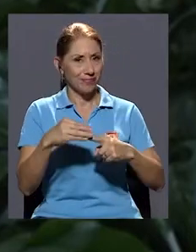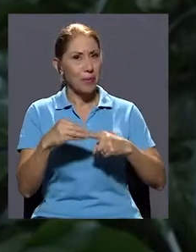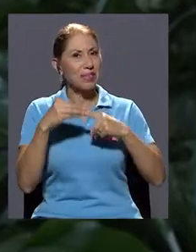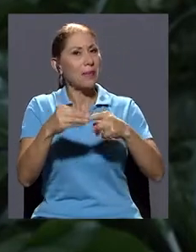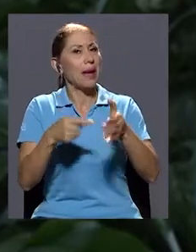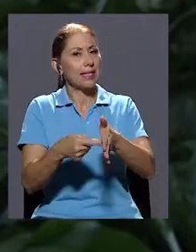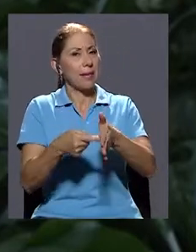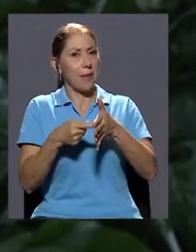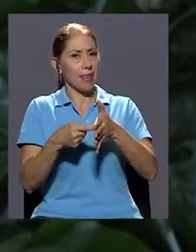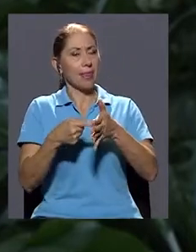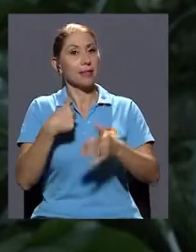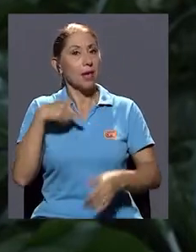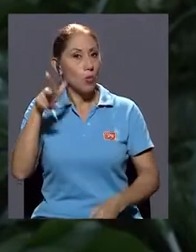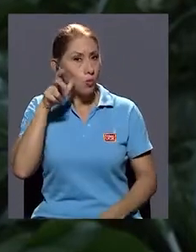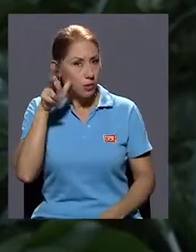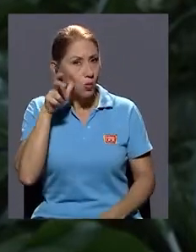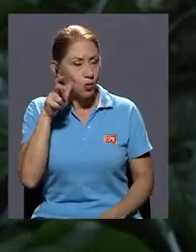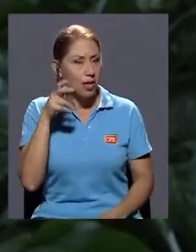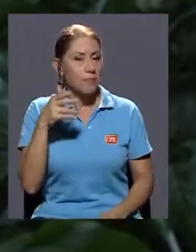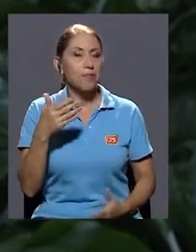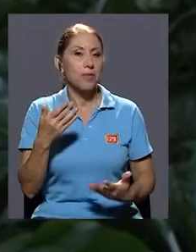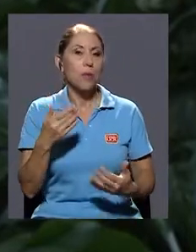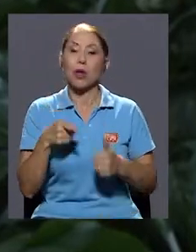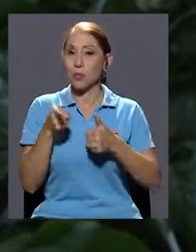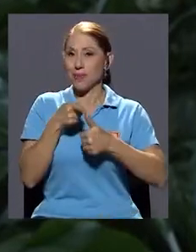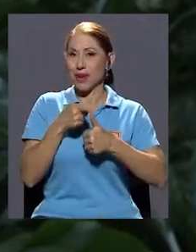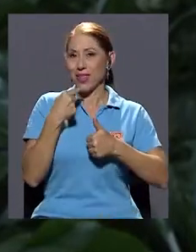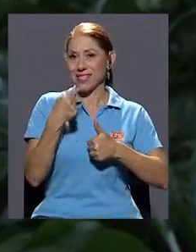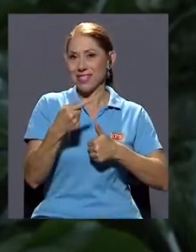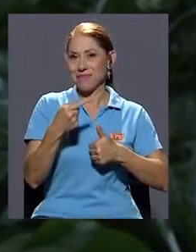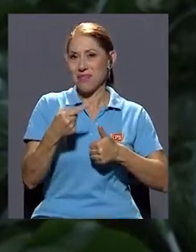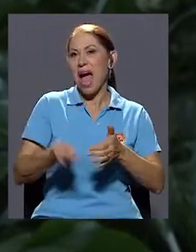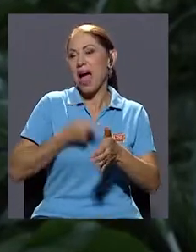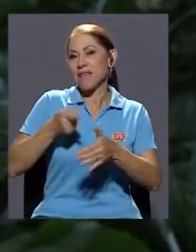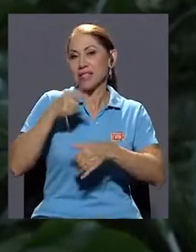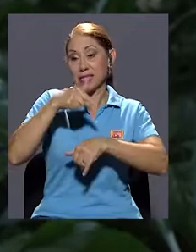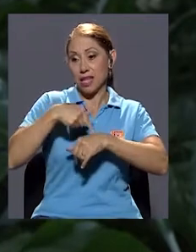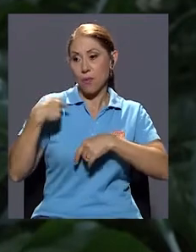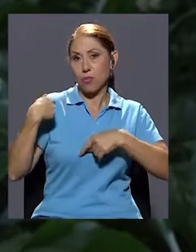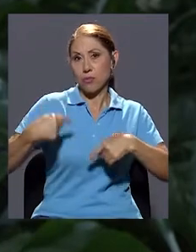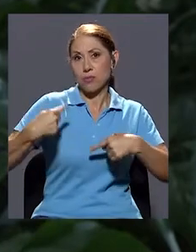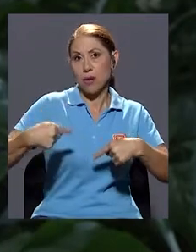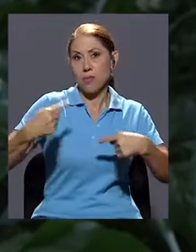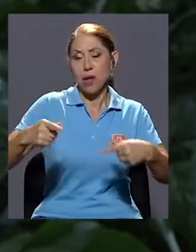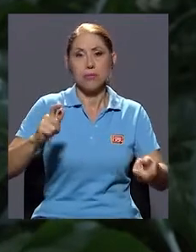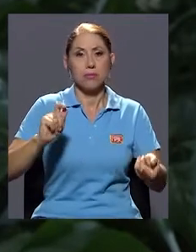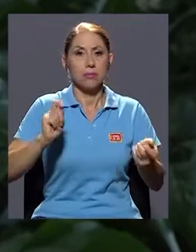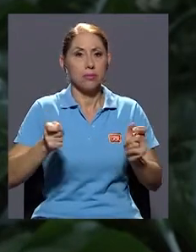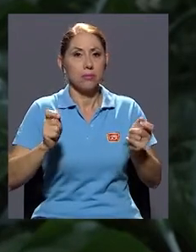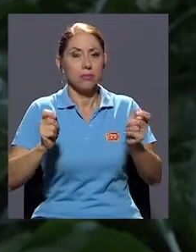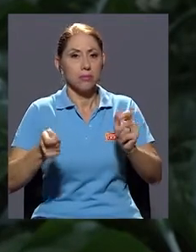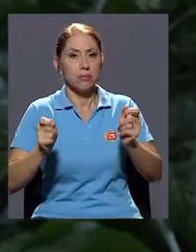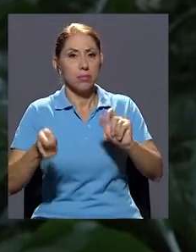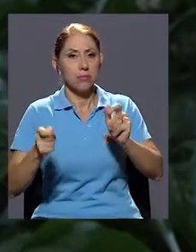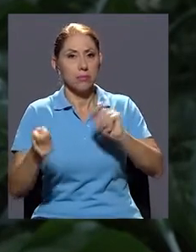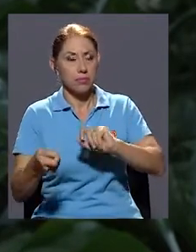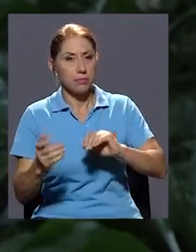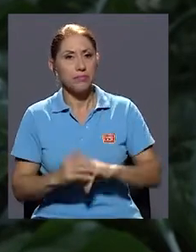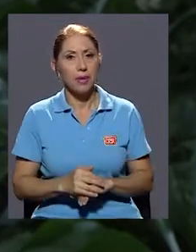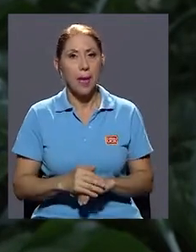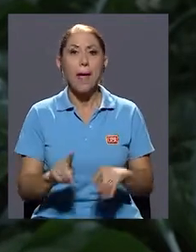demandas que uno generalmente escucha, bueno, podríamos decir primero que van cambiando a veces con el tiempo, de generación a generación,